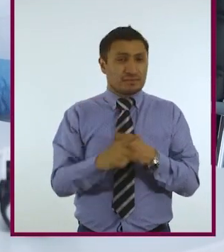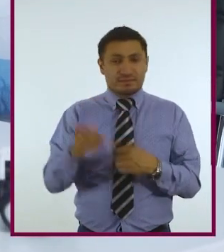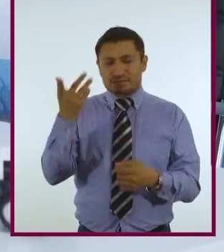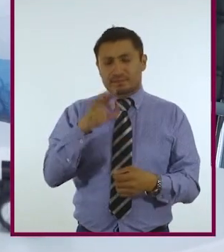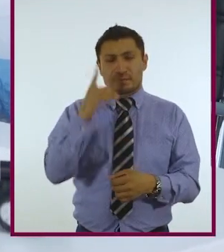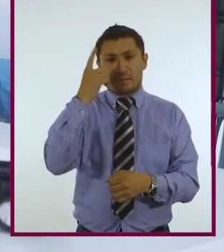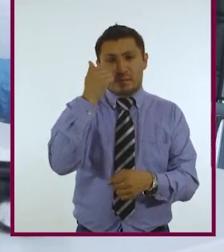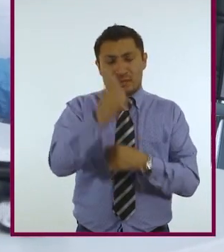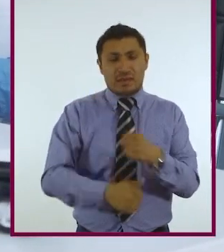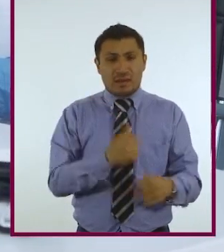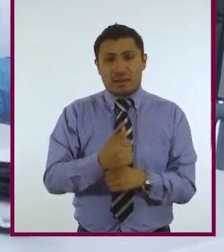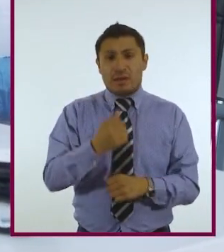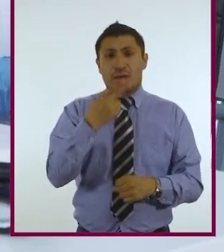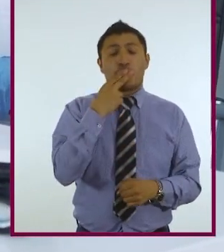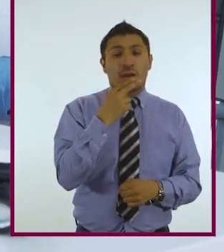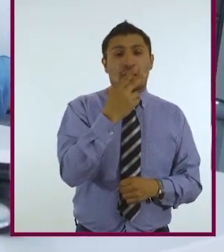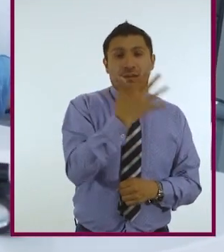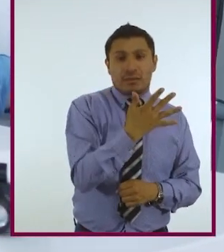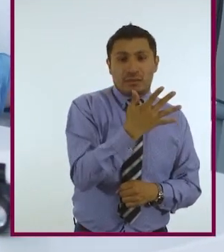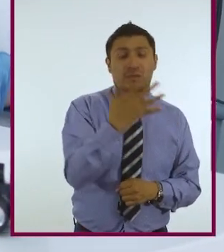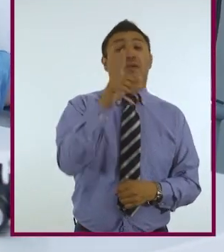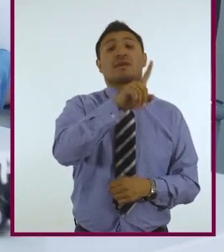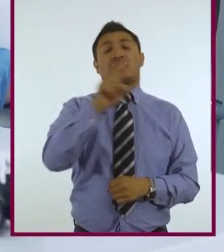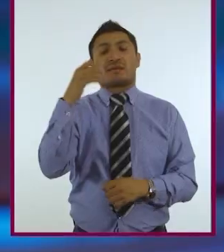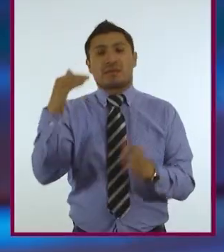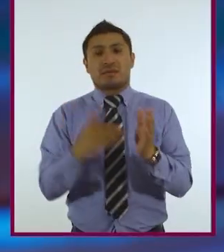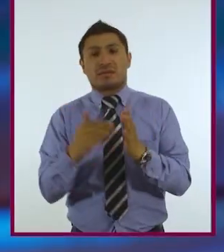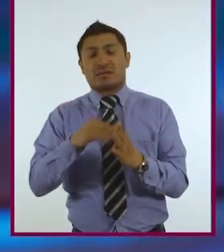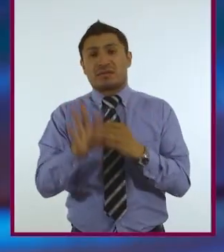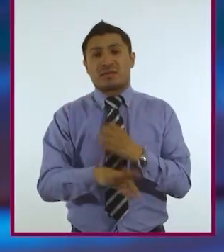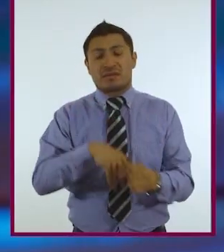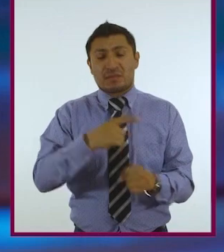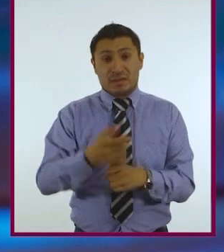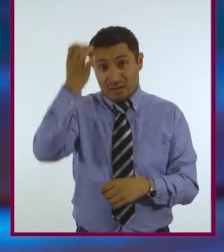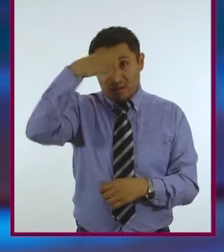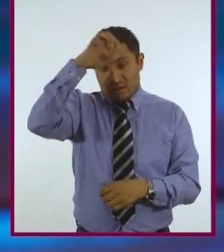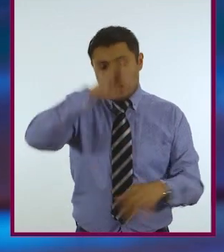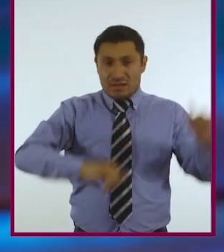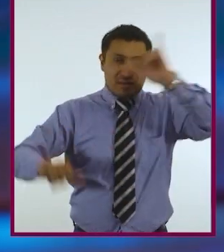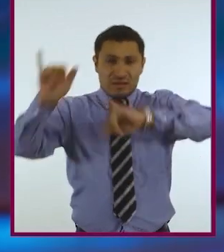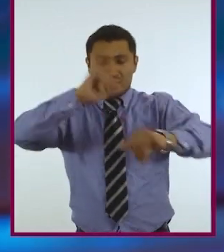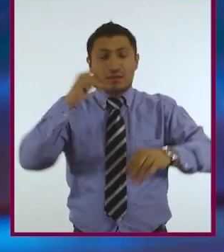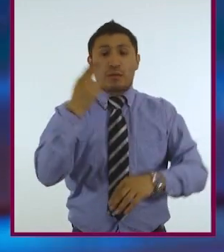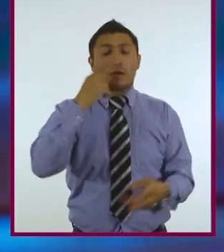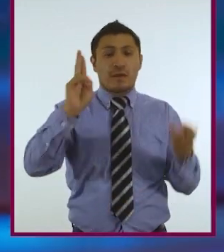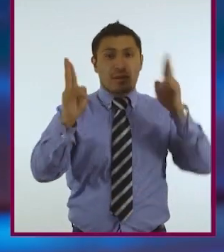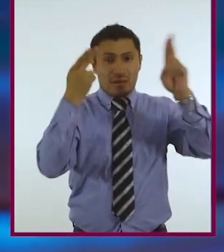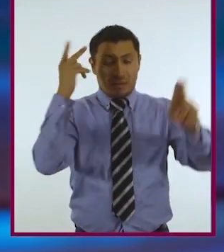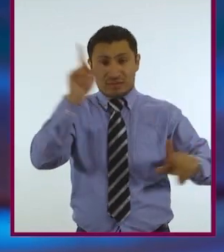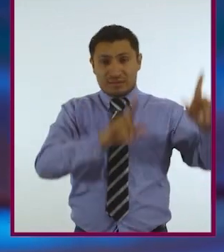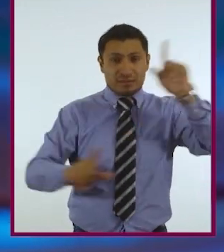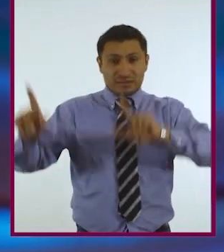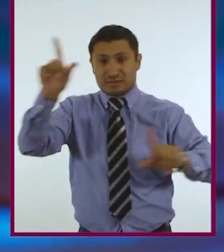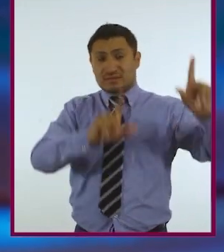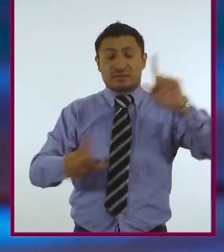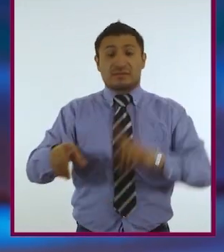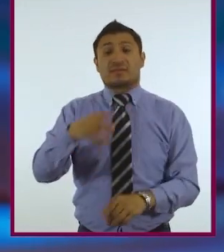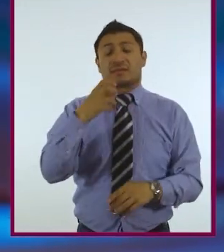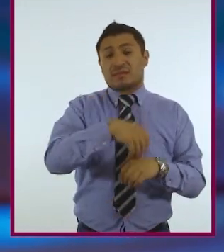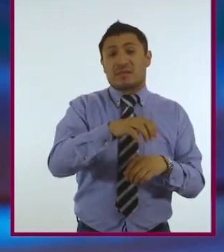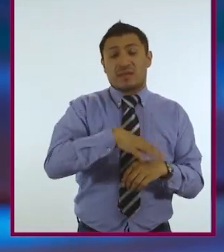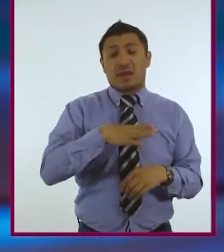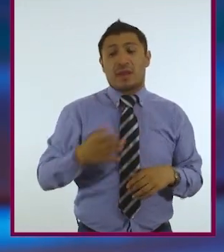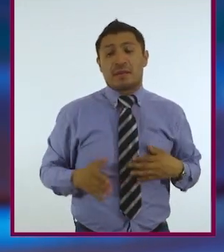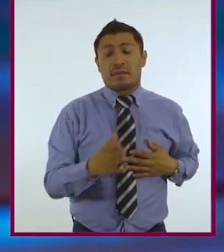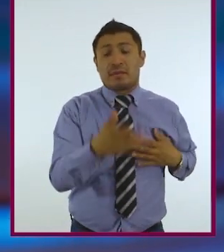podrían ser usados entre 50 y 100 millones de animales para experimentos y estudios en universidades y laboratorios. La cifra incluye